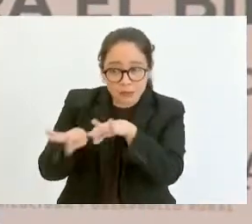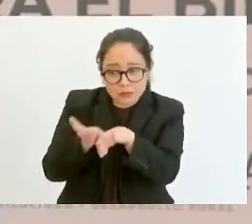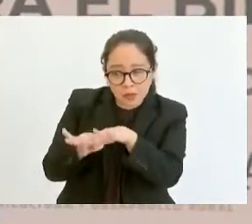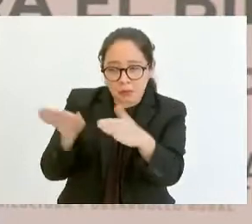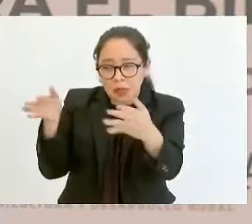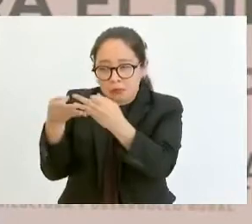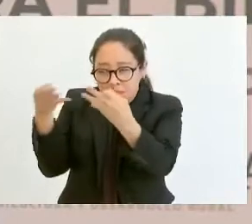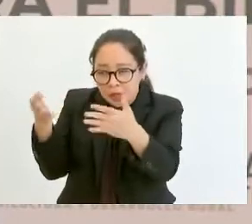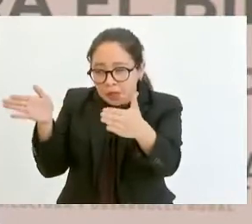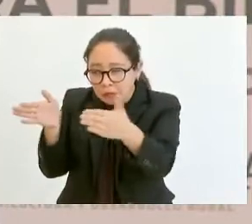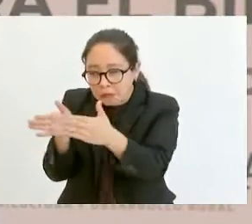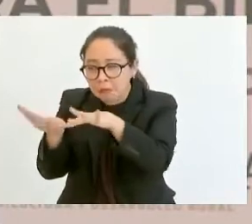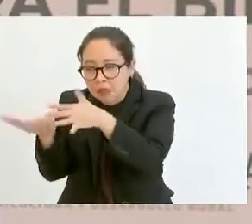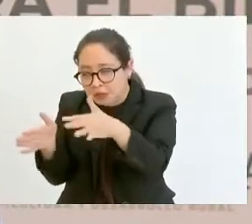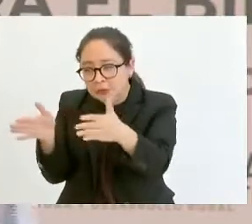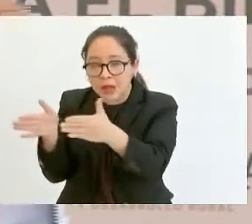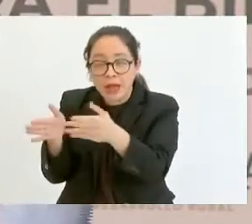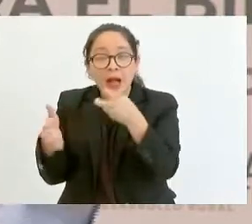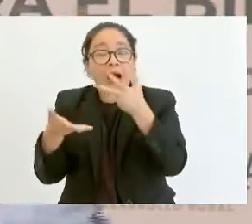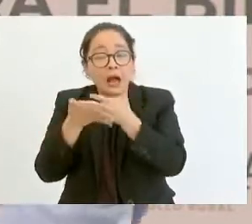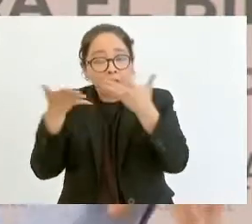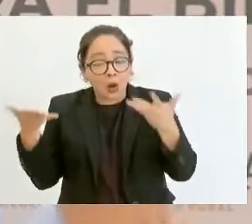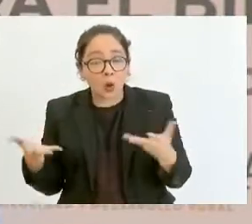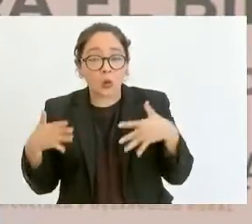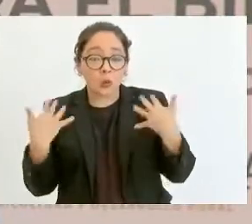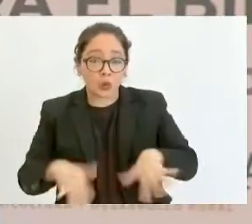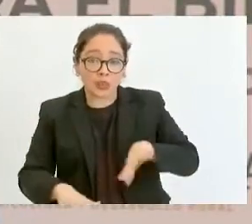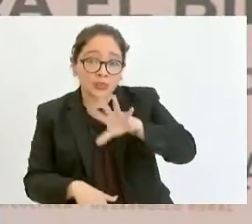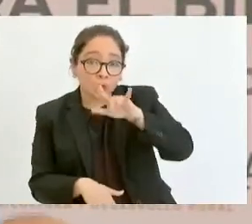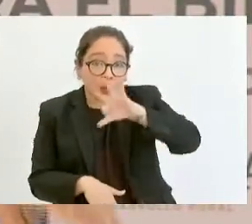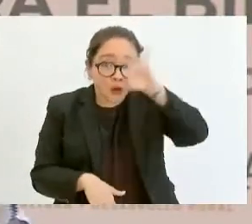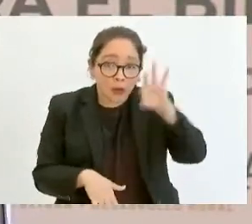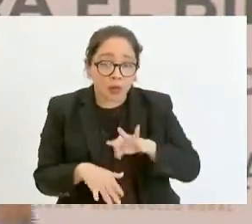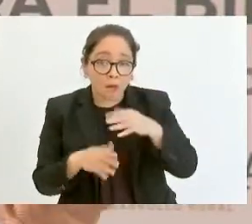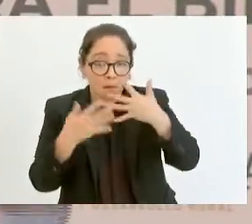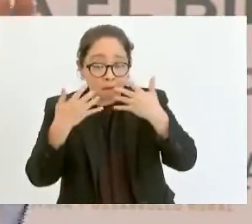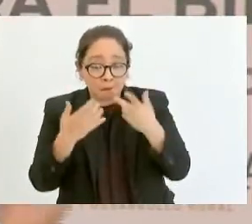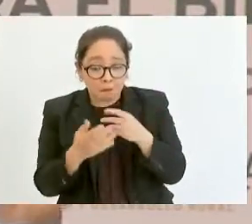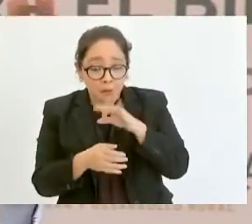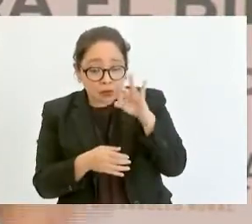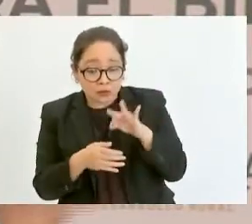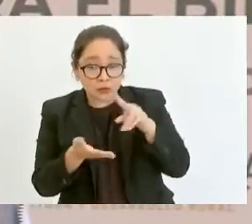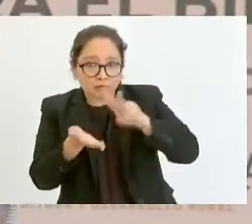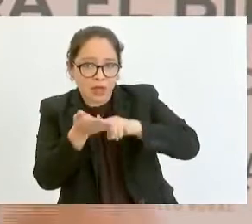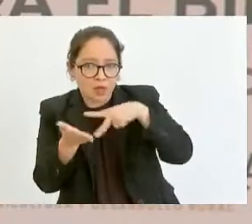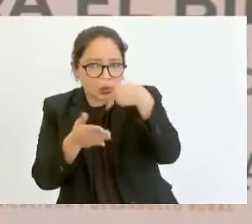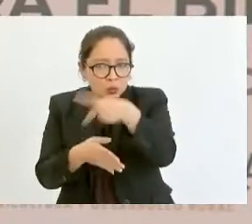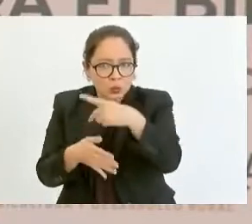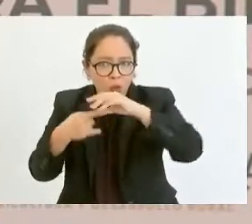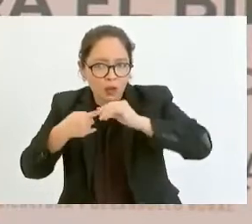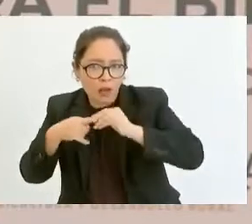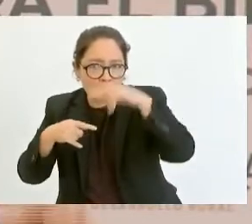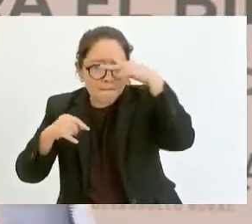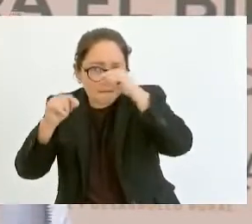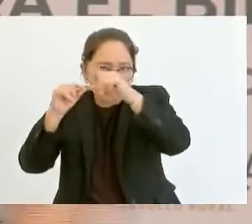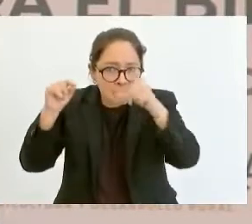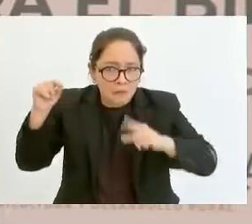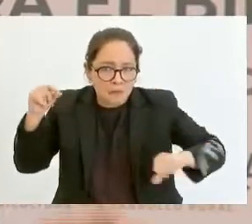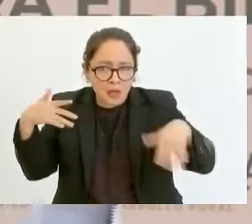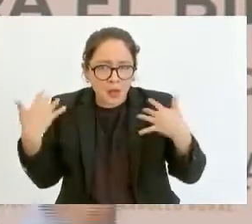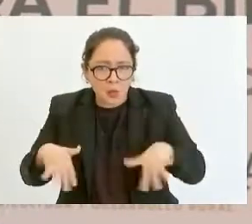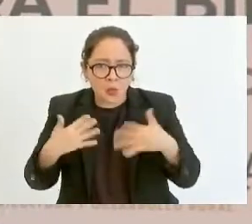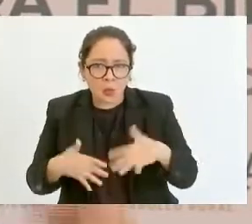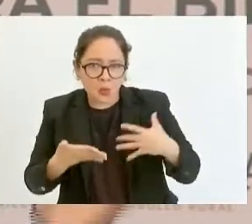hoy generan el 54% del valor de la producción agrícola nacional. Es una